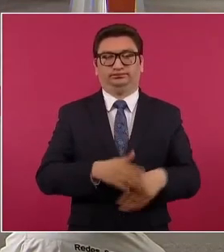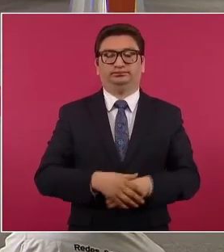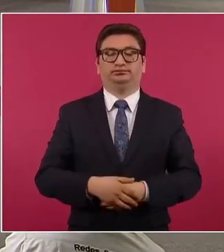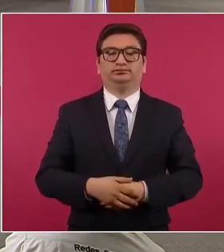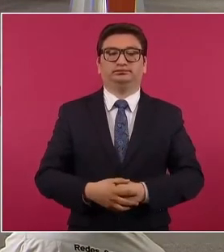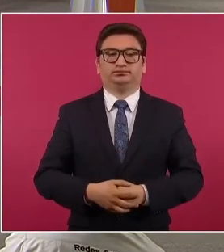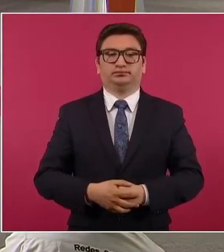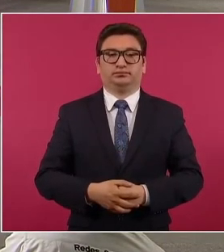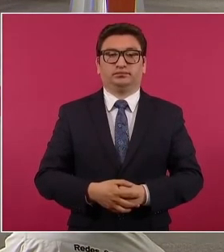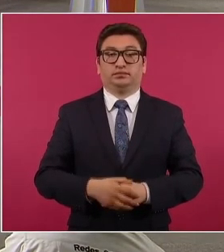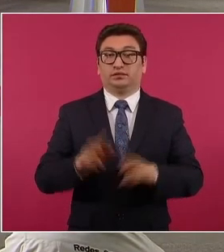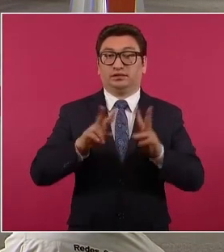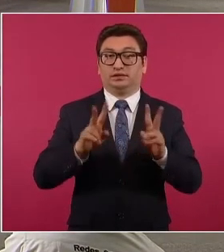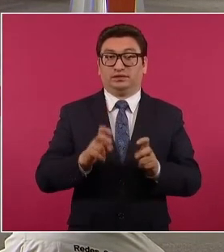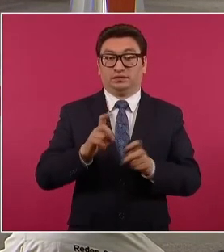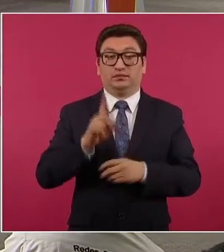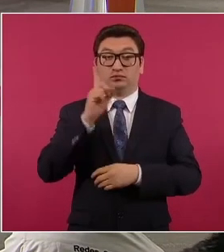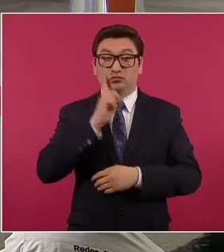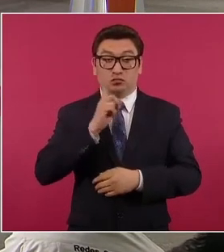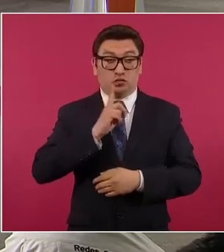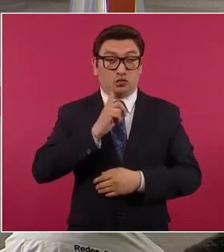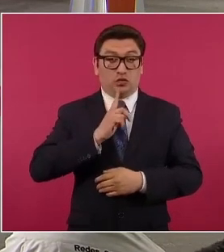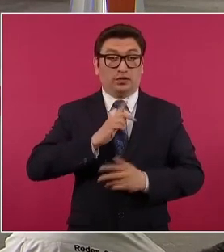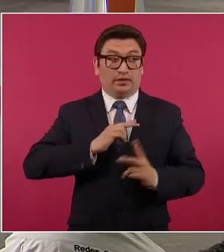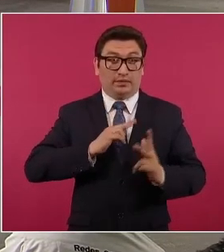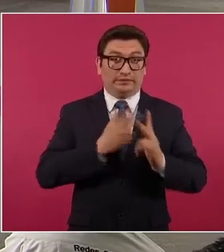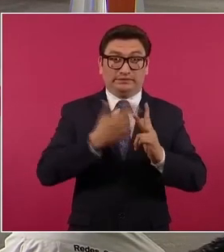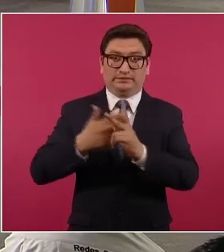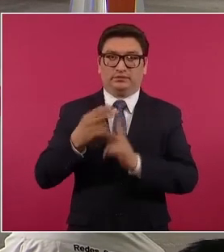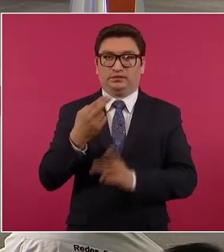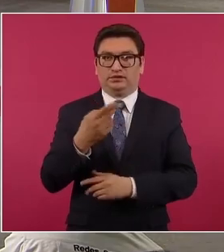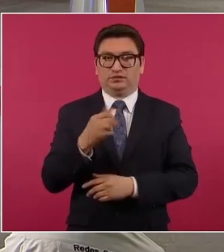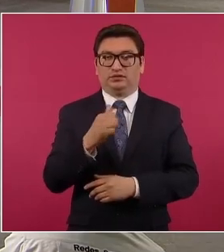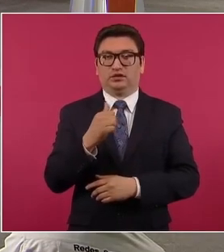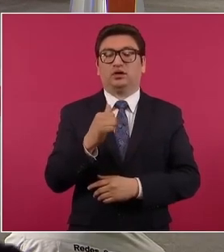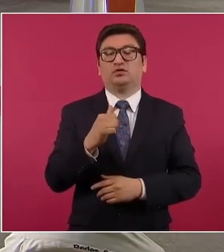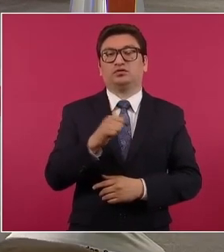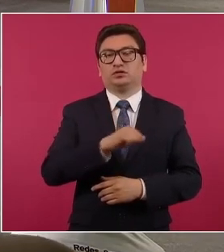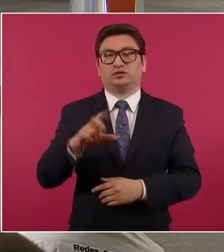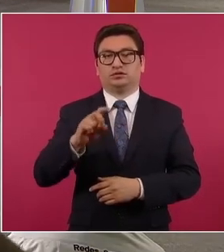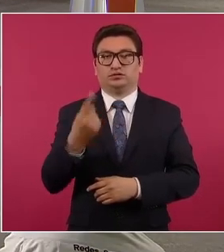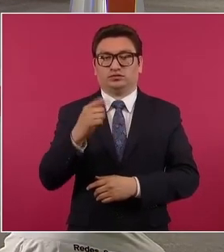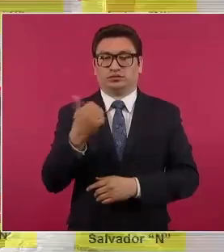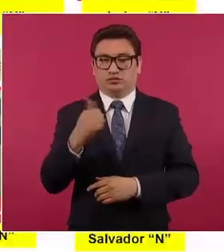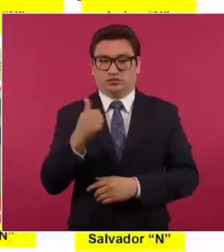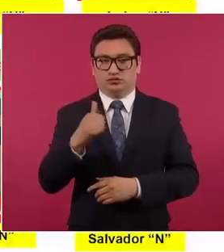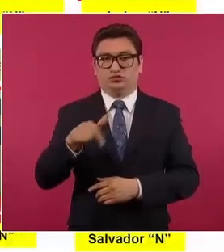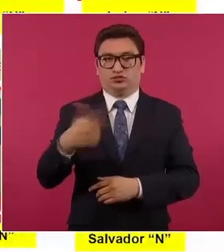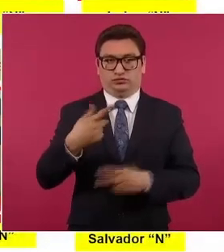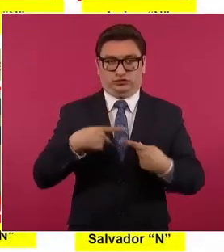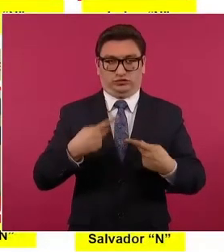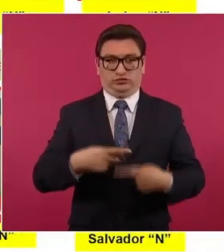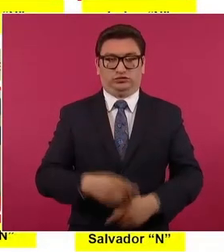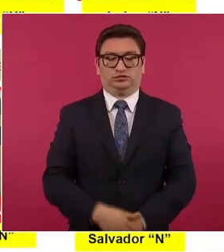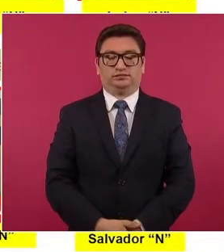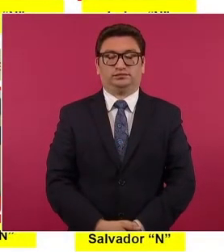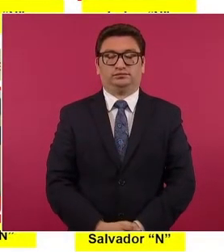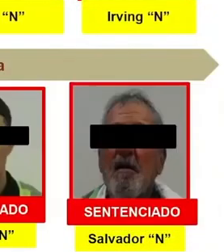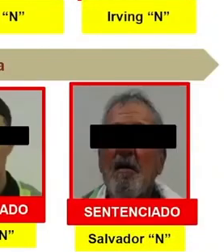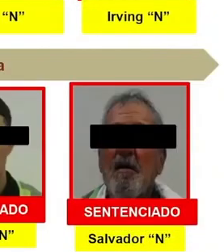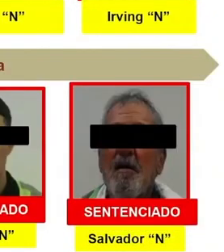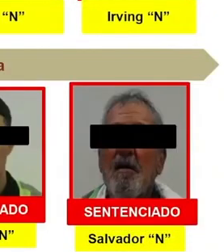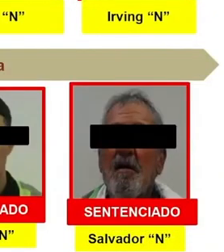En cuanto a feminicidios resueltos del 25 de agosto al 31 de agosto, hay doce detenidos, cinco